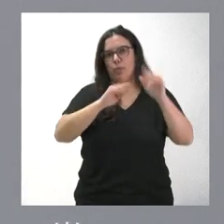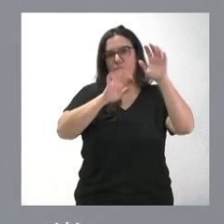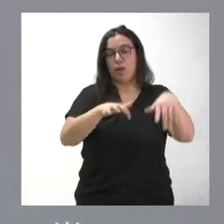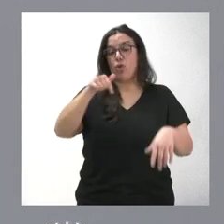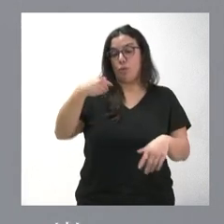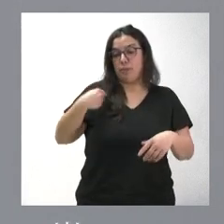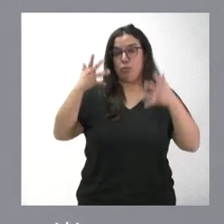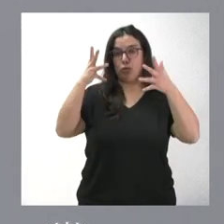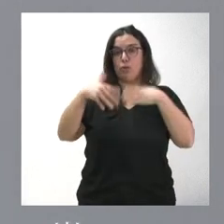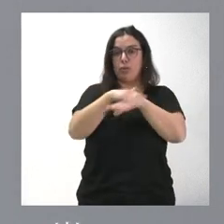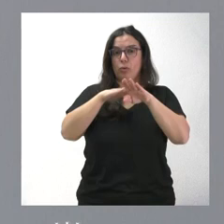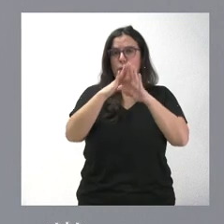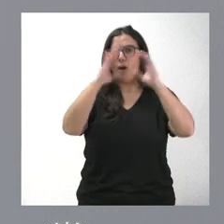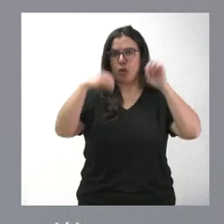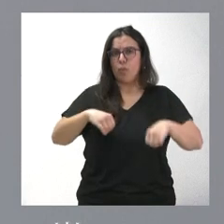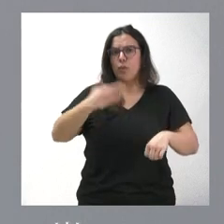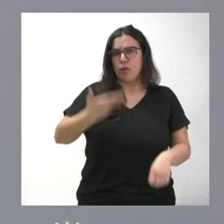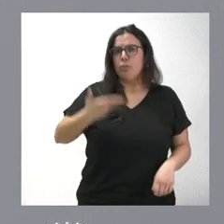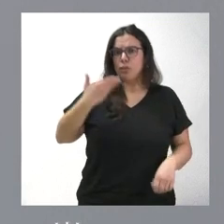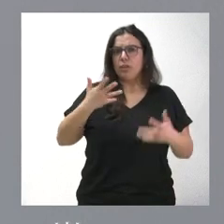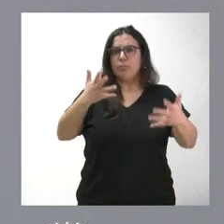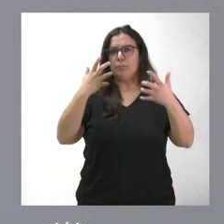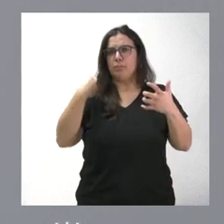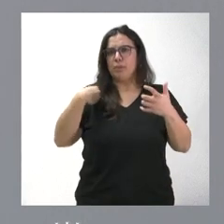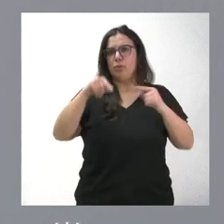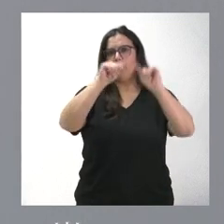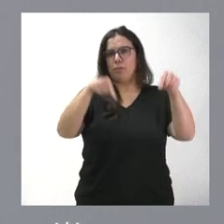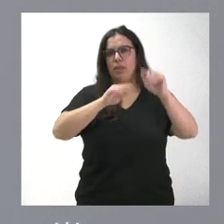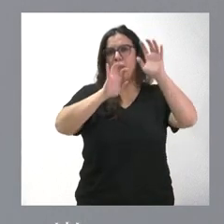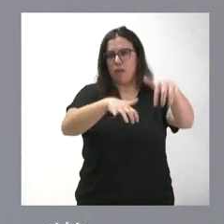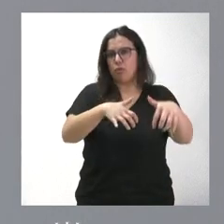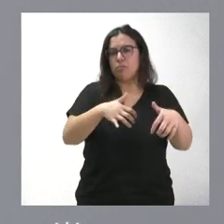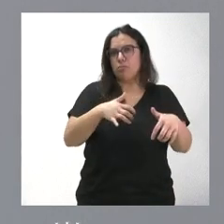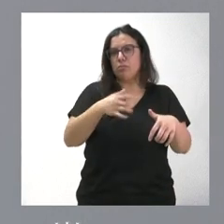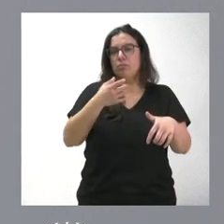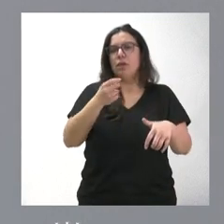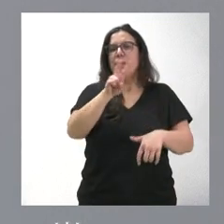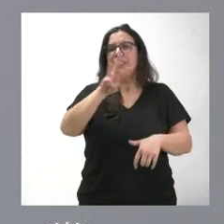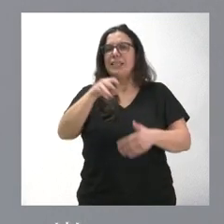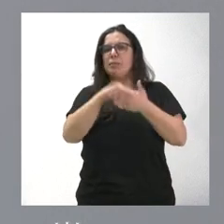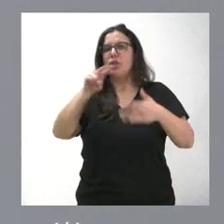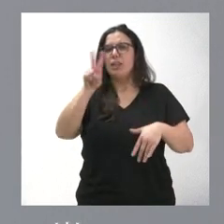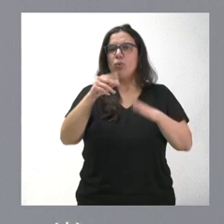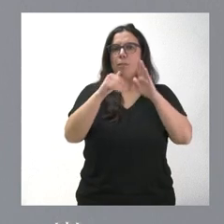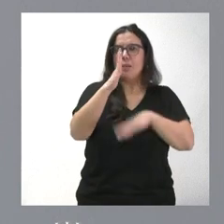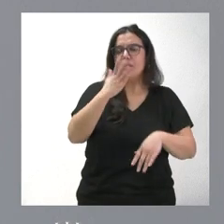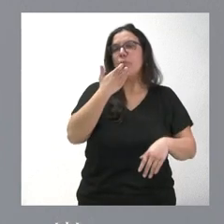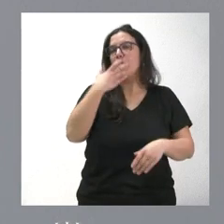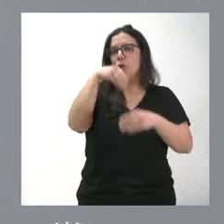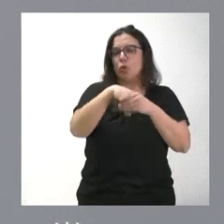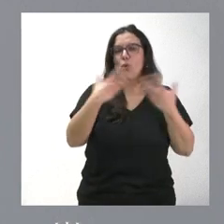tenemos importantes acuerdos que benefician a la provincia de León. Es que por importe superior a 23 millones de euros incluimos la ampliación